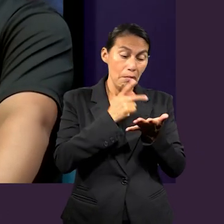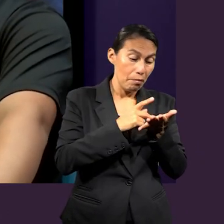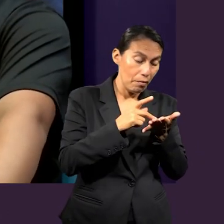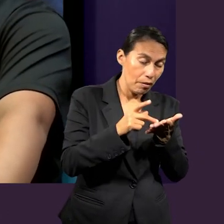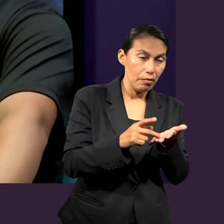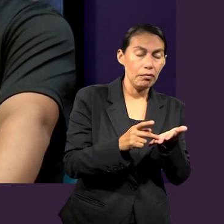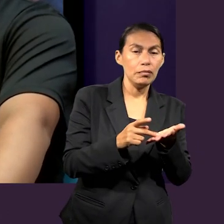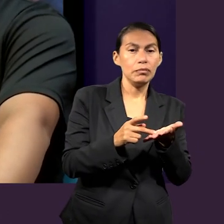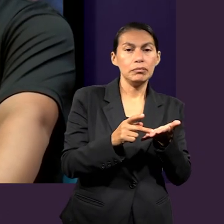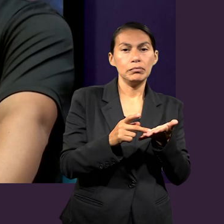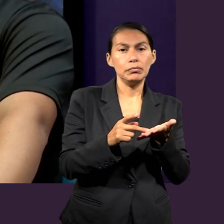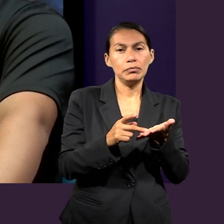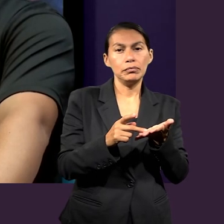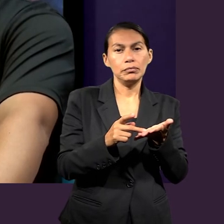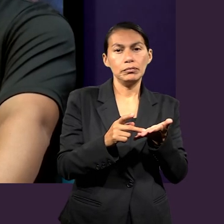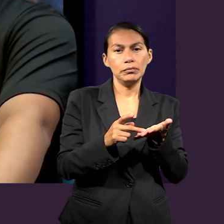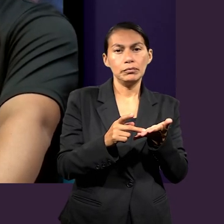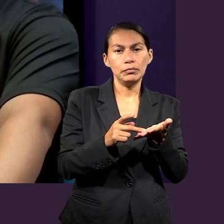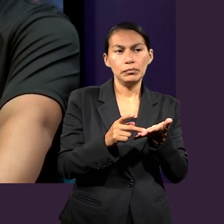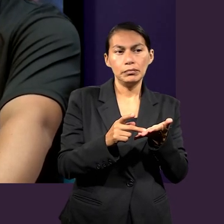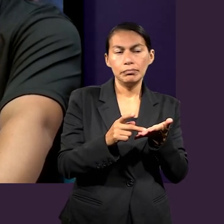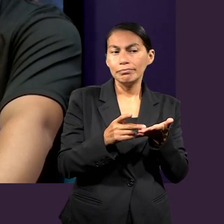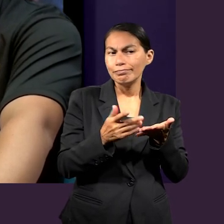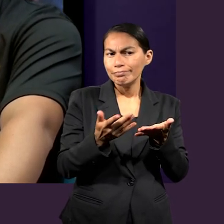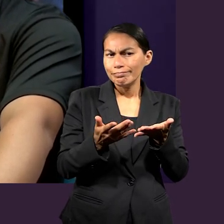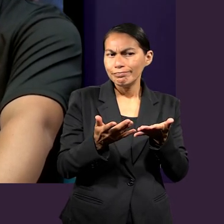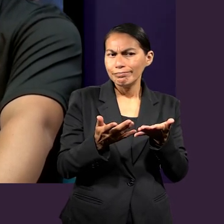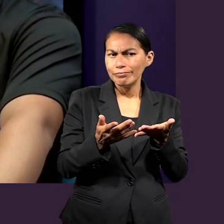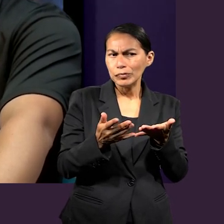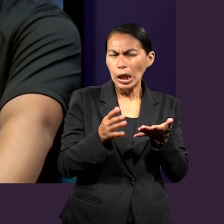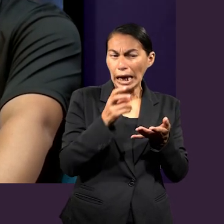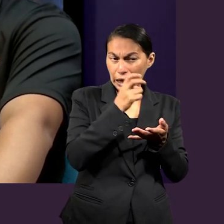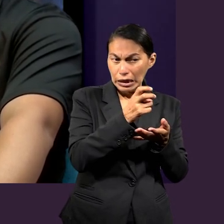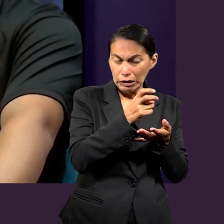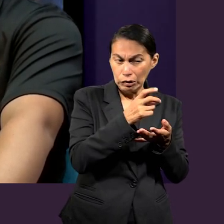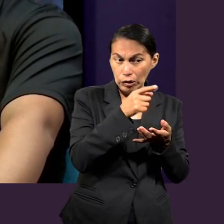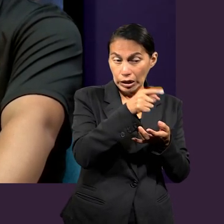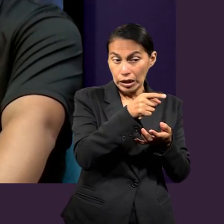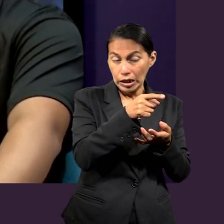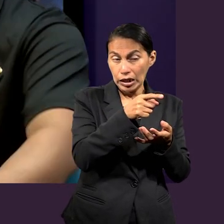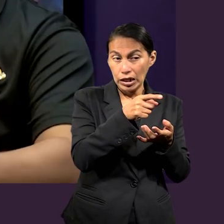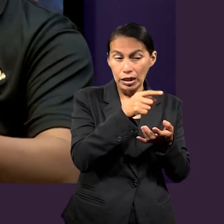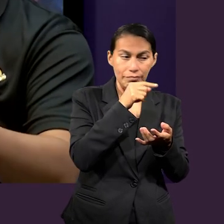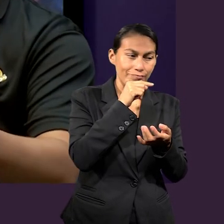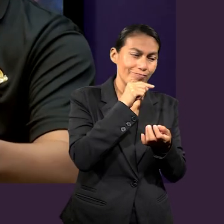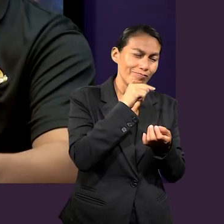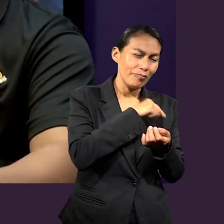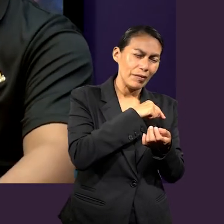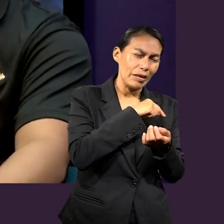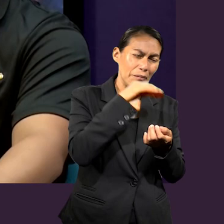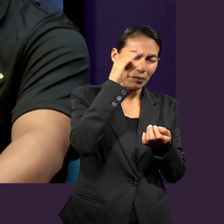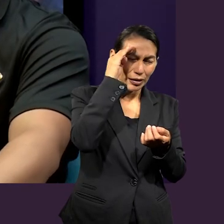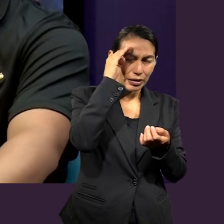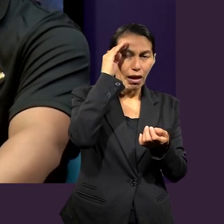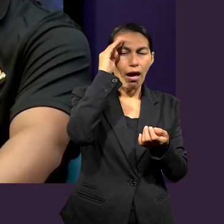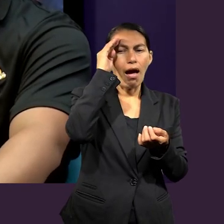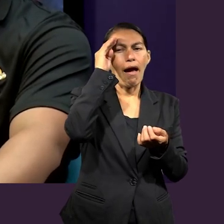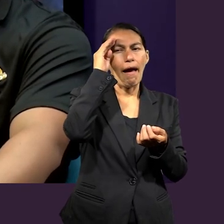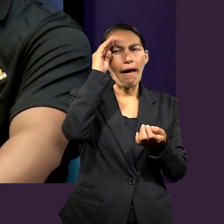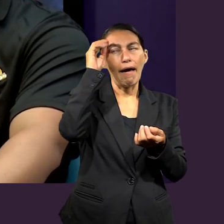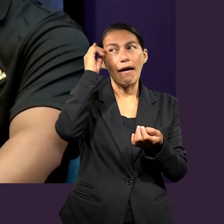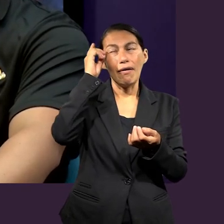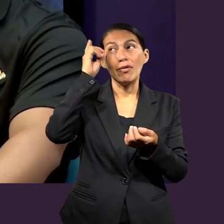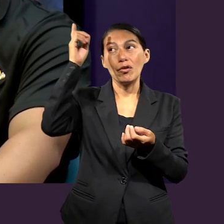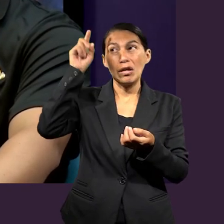yo pienso que al final de cuentas Pablo está queriendo como revivir eso en el pueblo